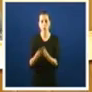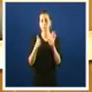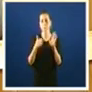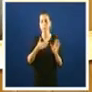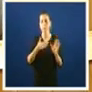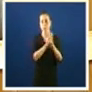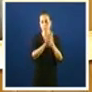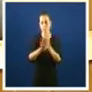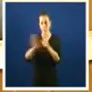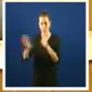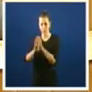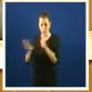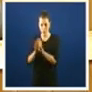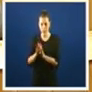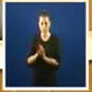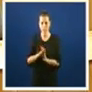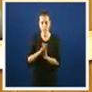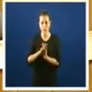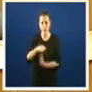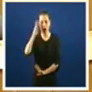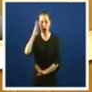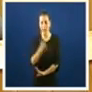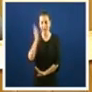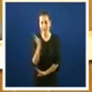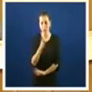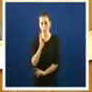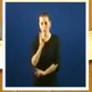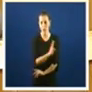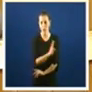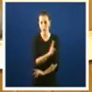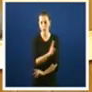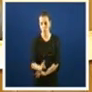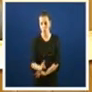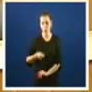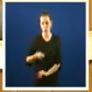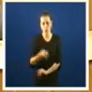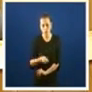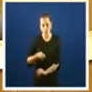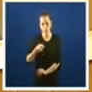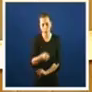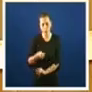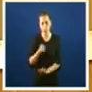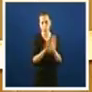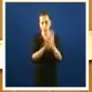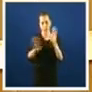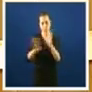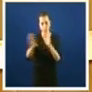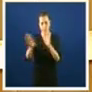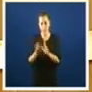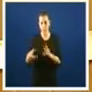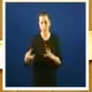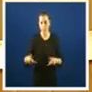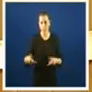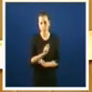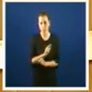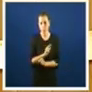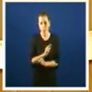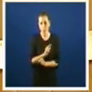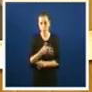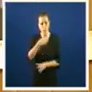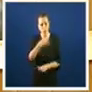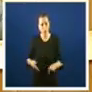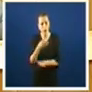Que estaban sendo atacados polo Partido Popular E que se estaban vendo privados de poder ir a